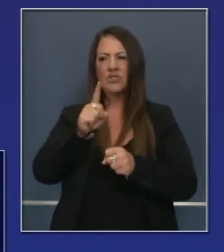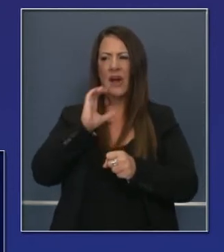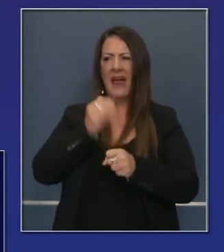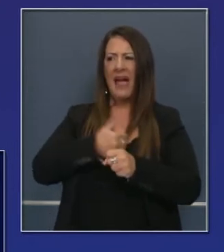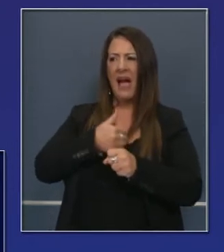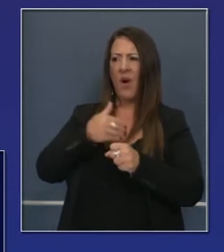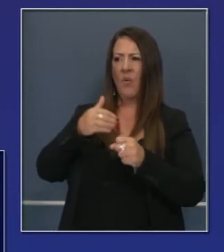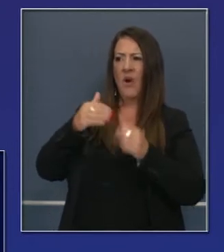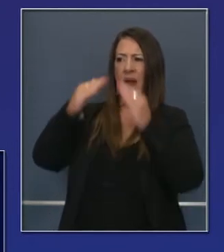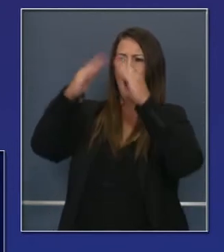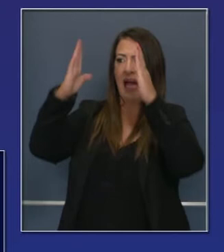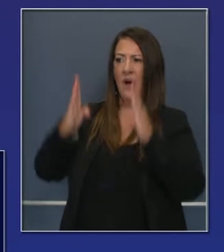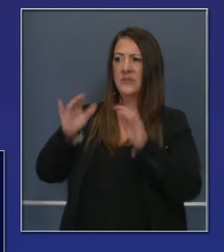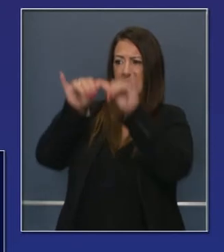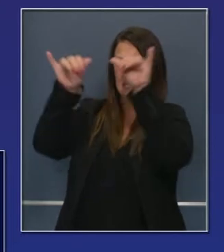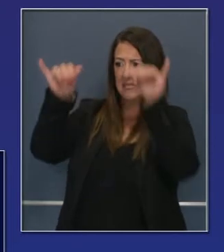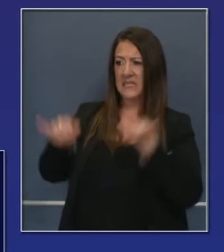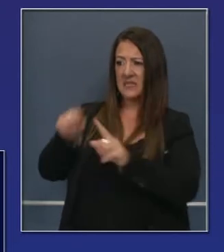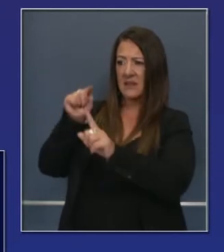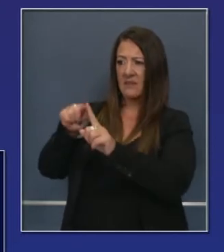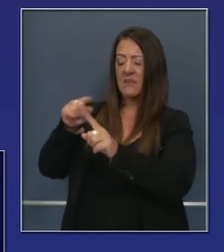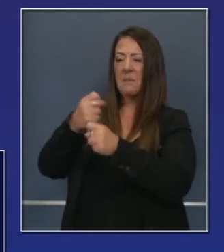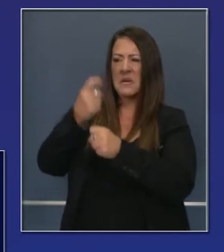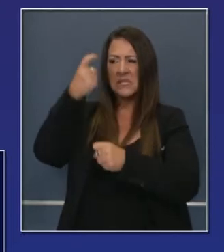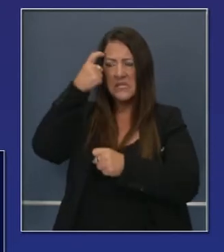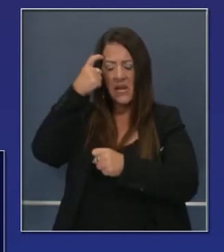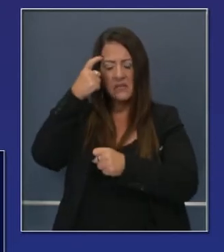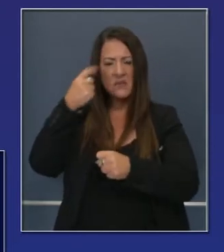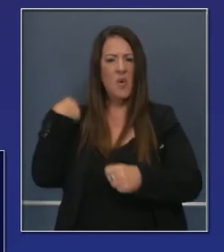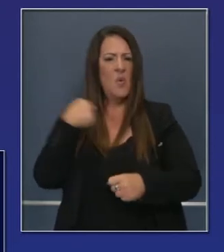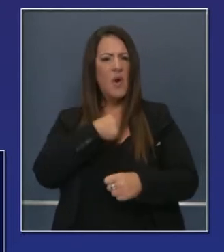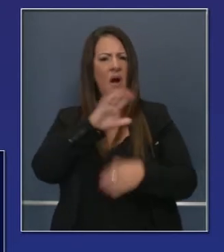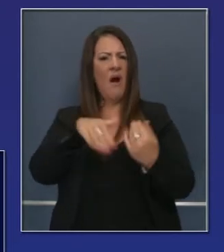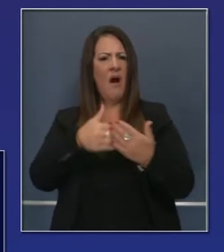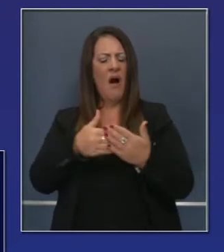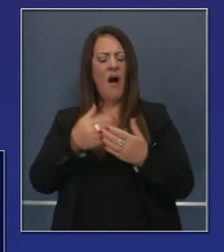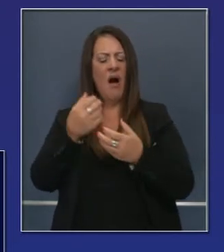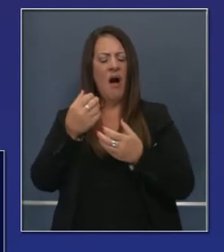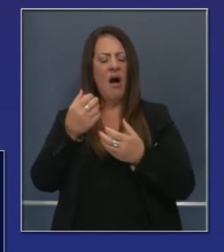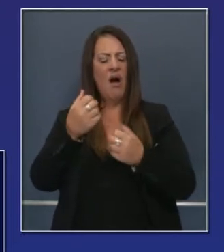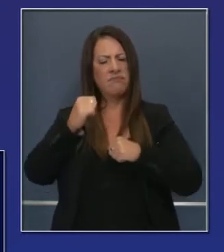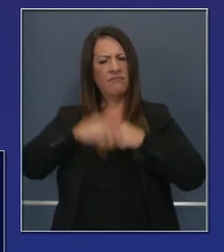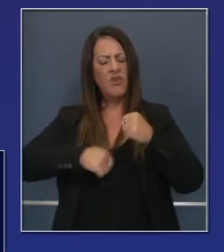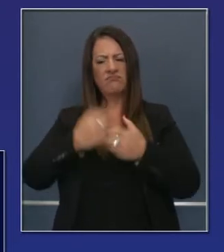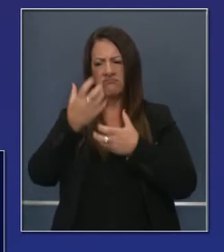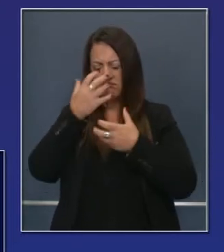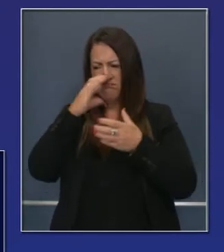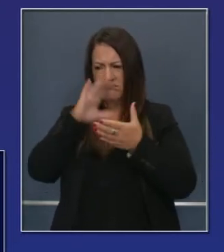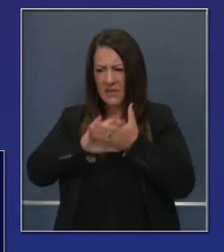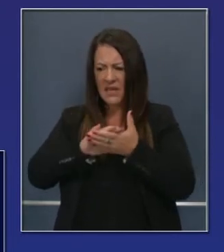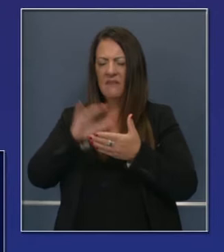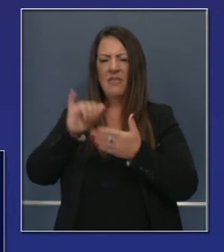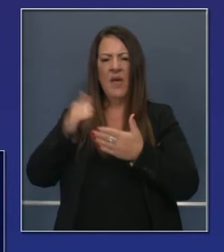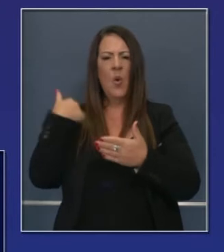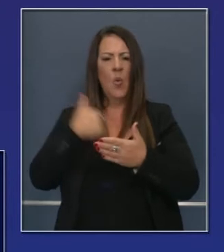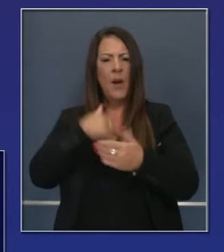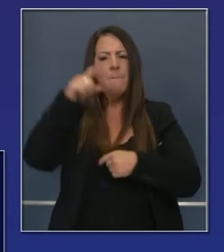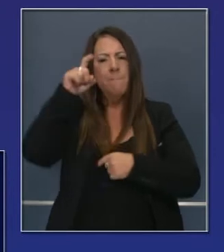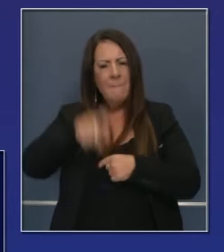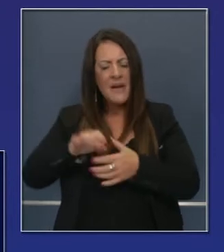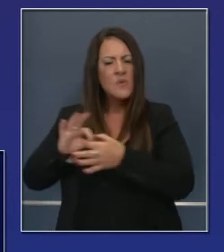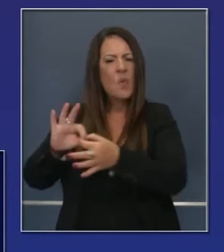que el sistema de vivienda tenga sentido, creemos firmemente que tenemos que hacer mucho más para